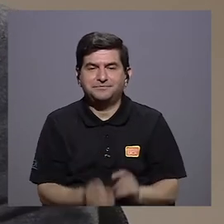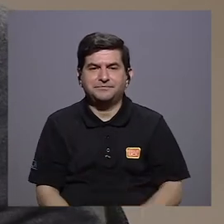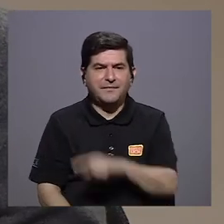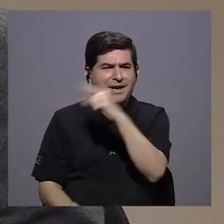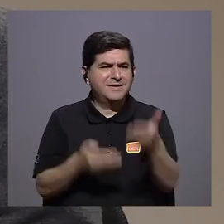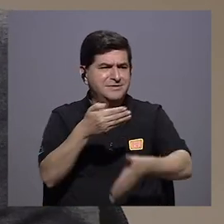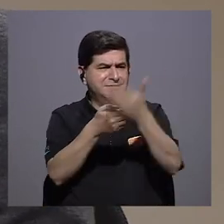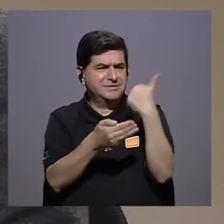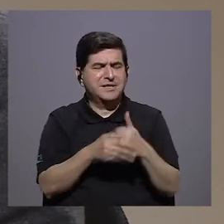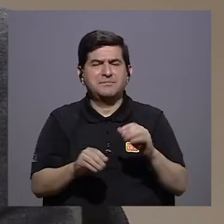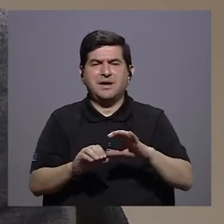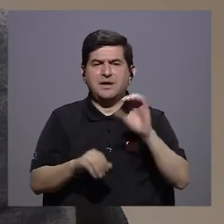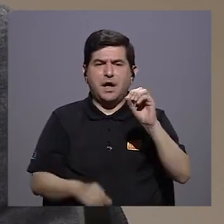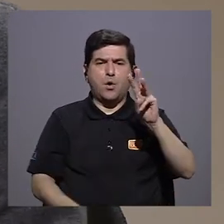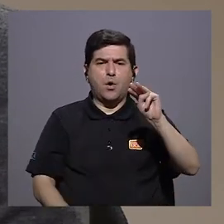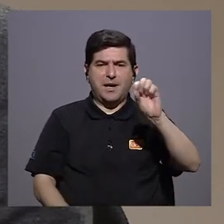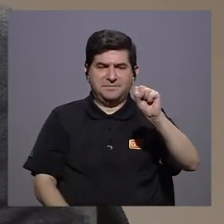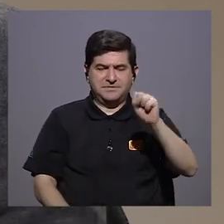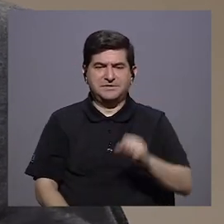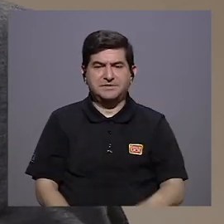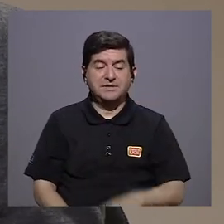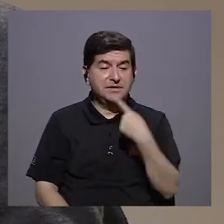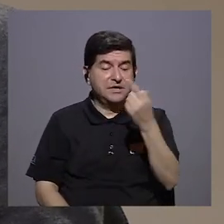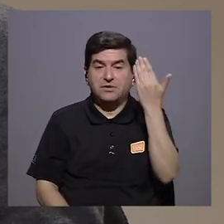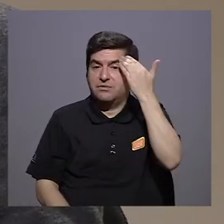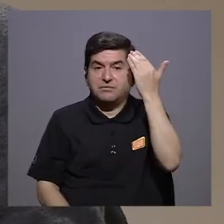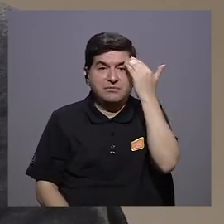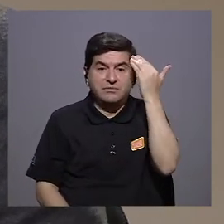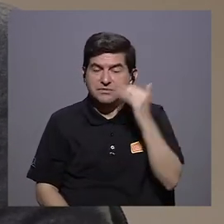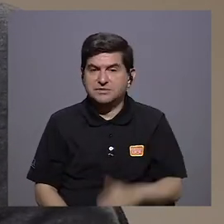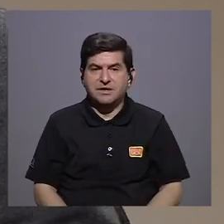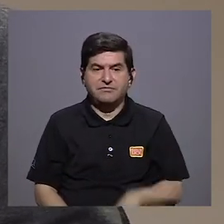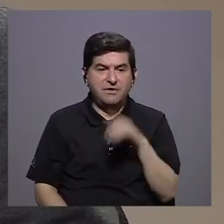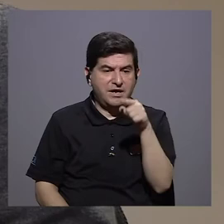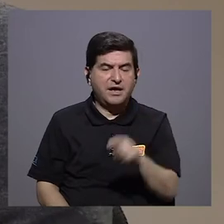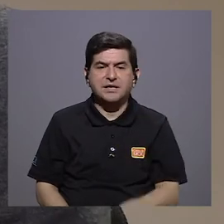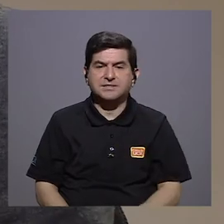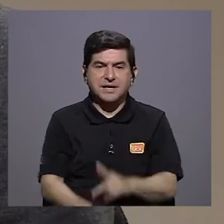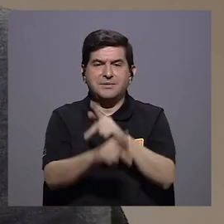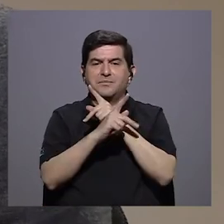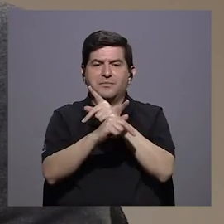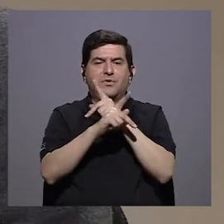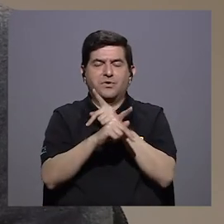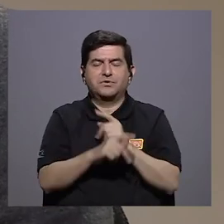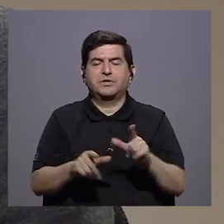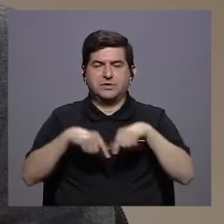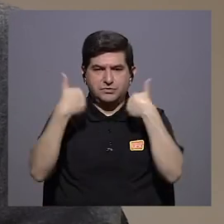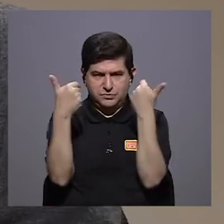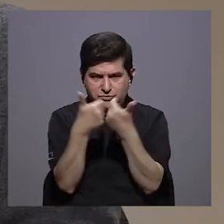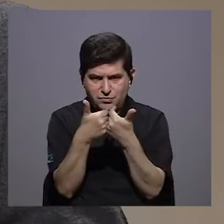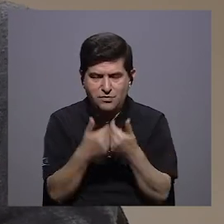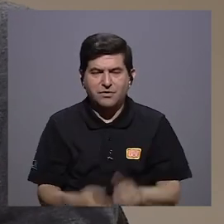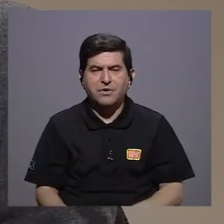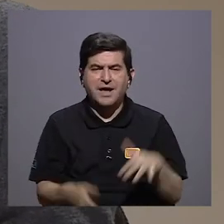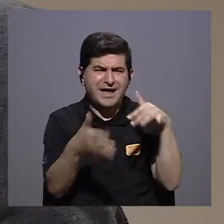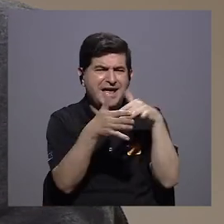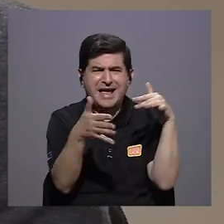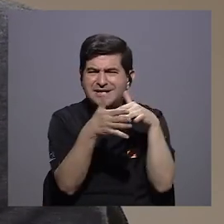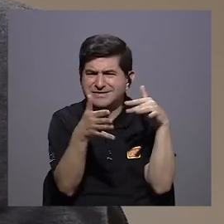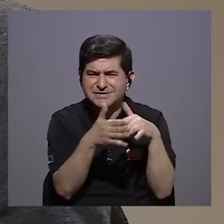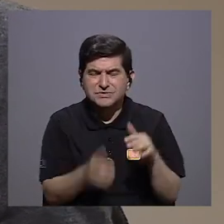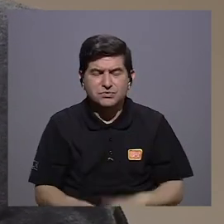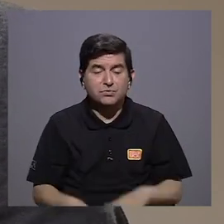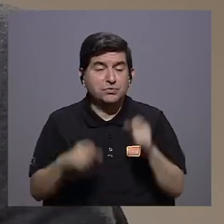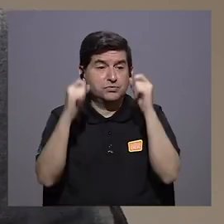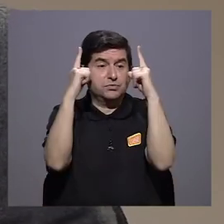justo la semana pasada la Organización Mundial de la Salud dijo, no sabemos en realidad si se genera inmunidad o no. En este momento hay estudios